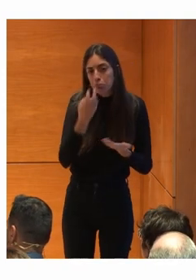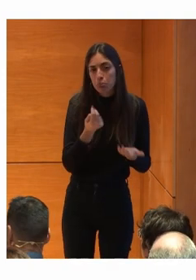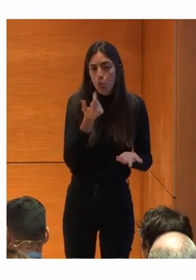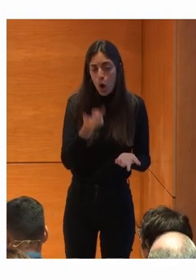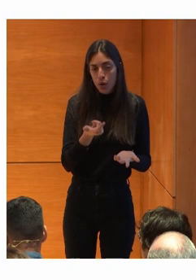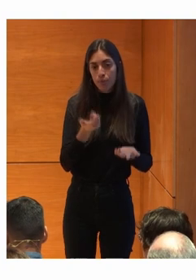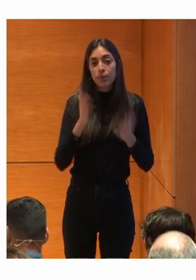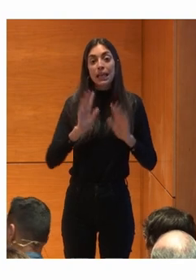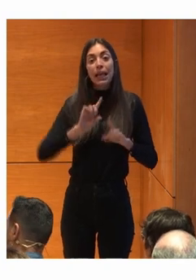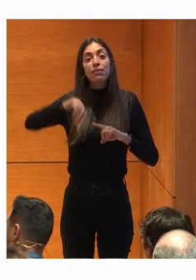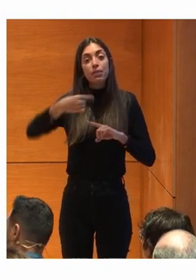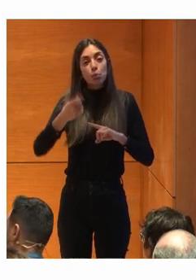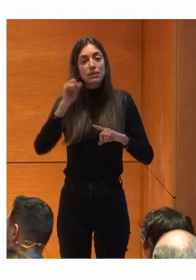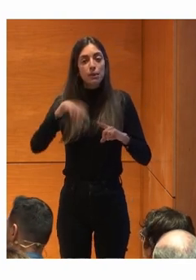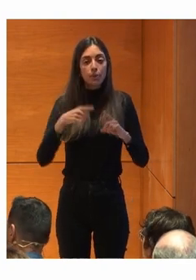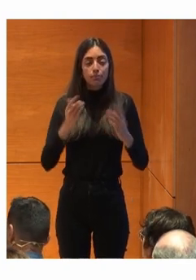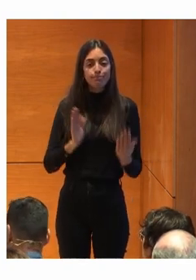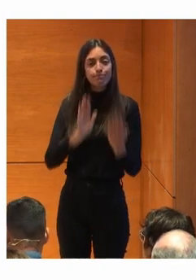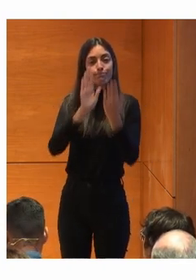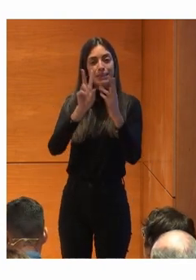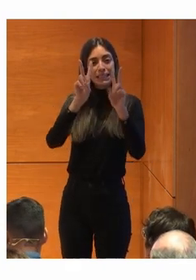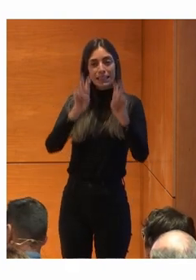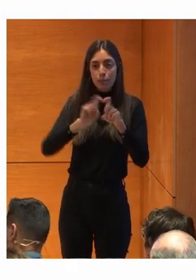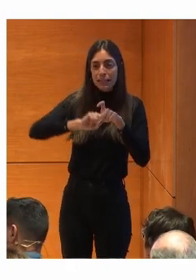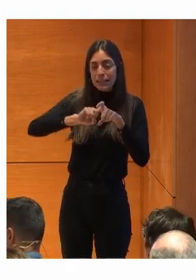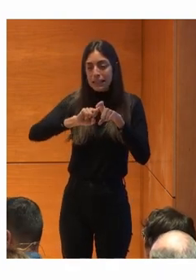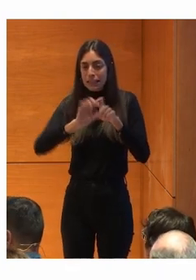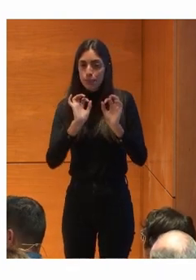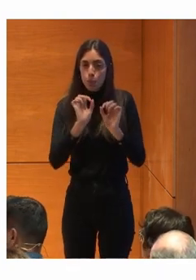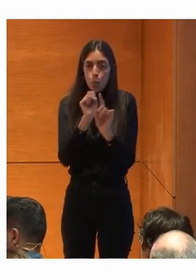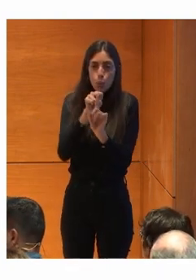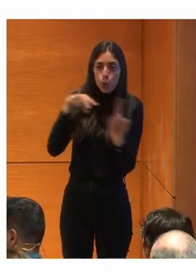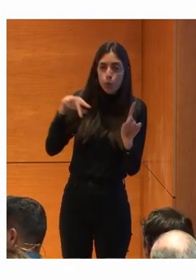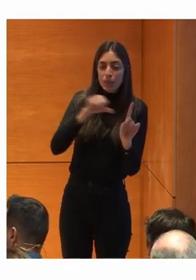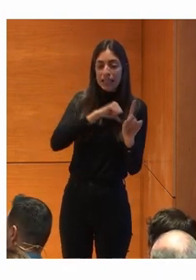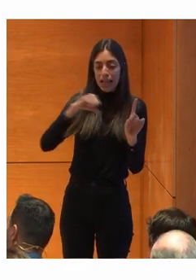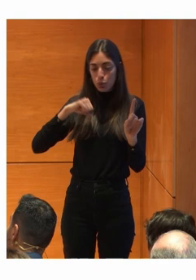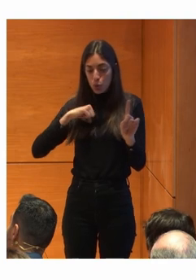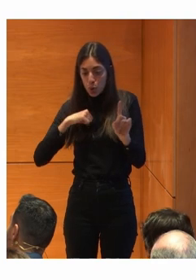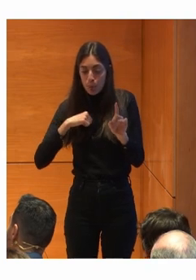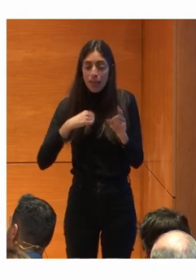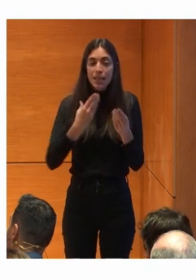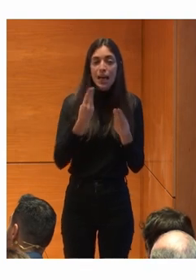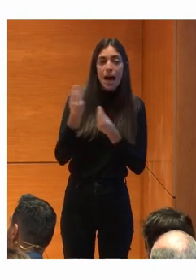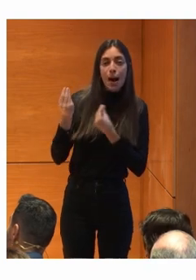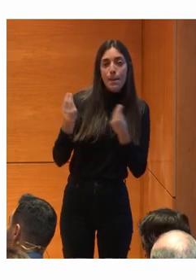Luego nos encontramos Con ciertos aspectos Desde el punto de vista De la autonomía Había cierto